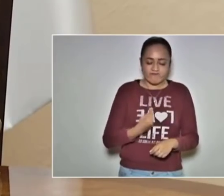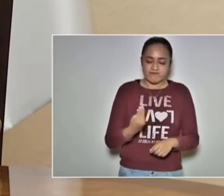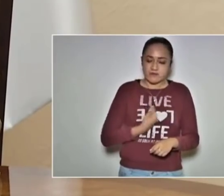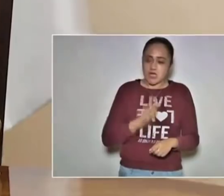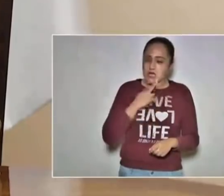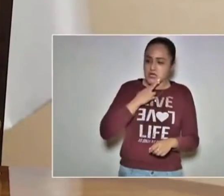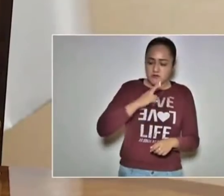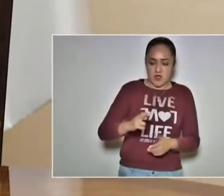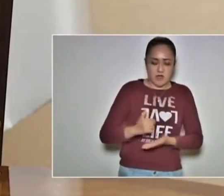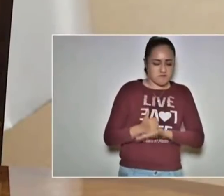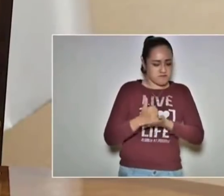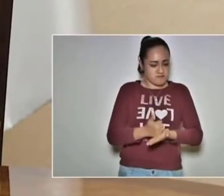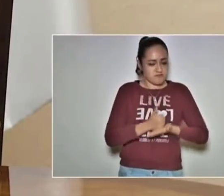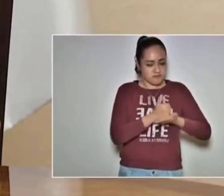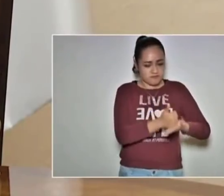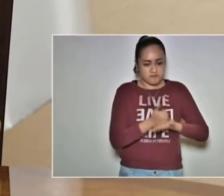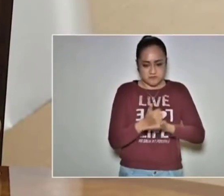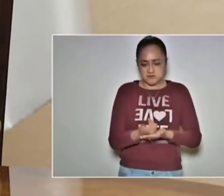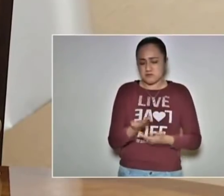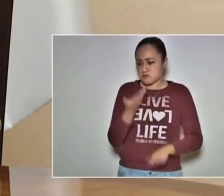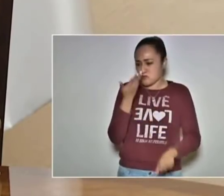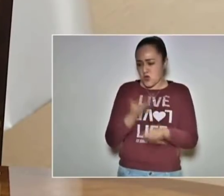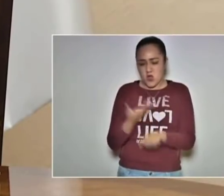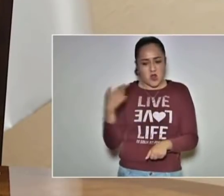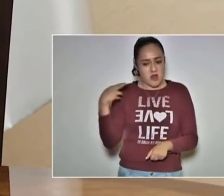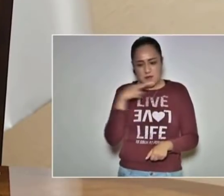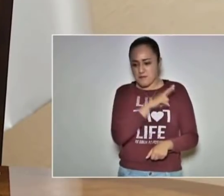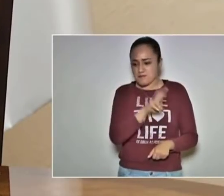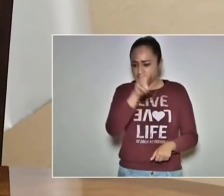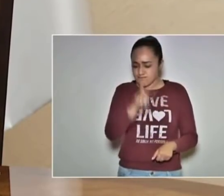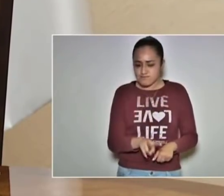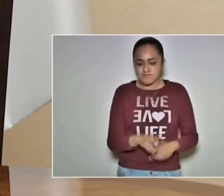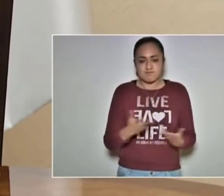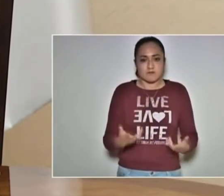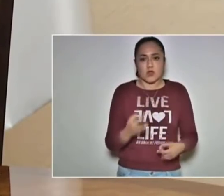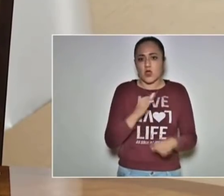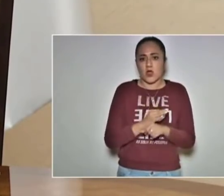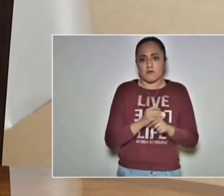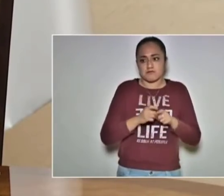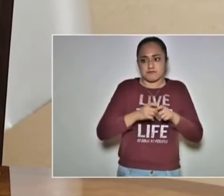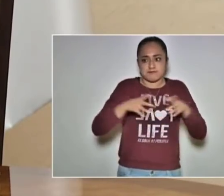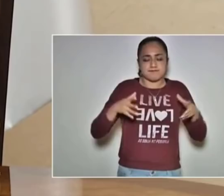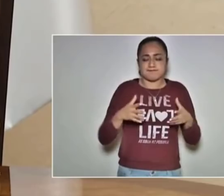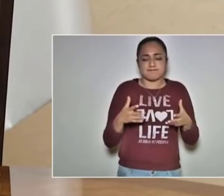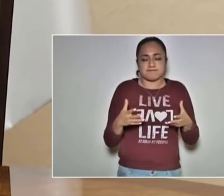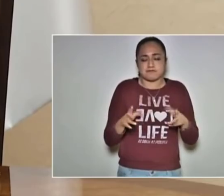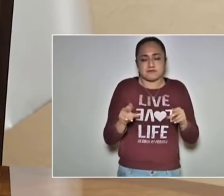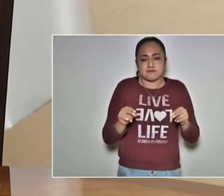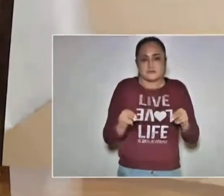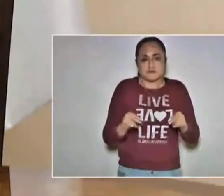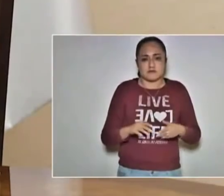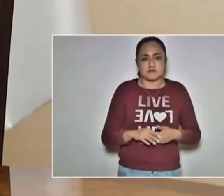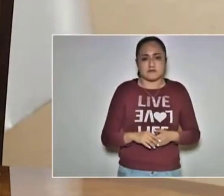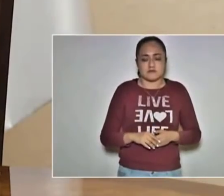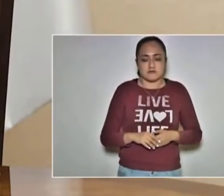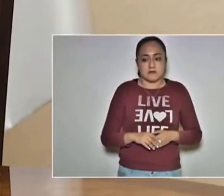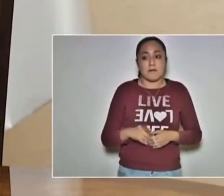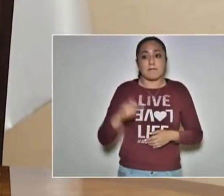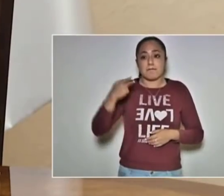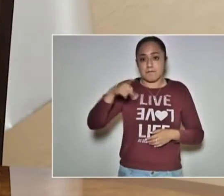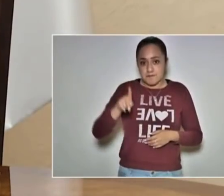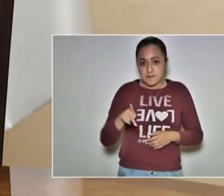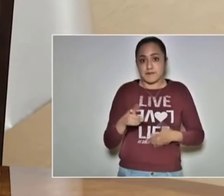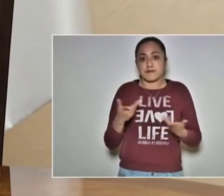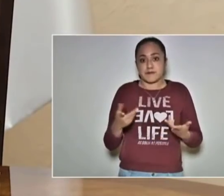de manera muy, muy, muy adecuada y no va a crecer ahorita. Pero hay que estar